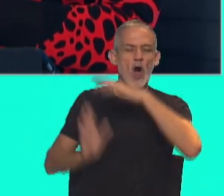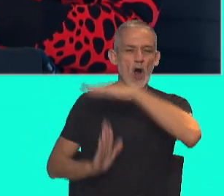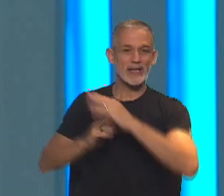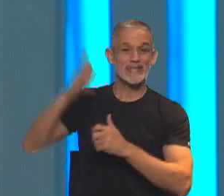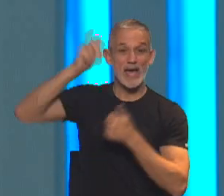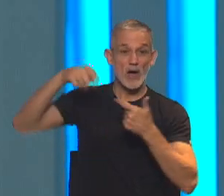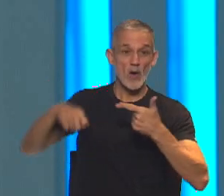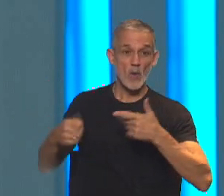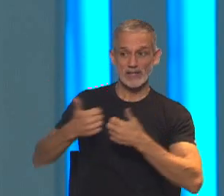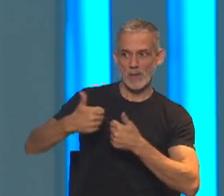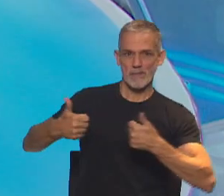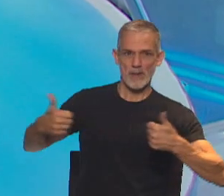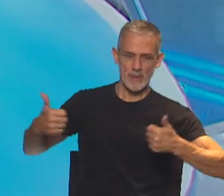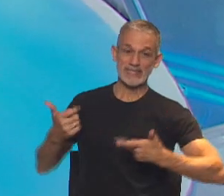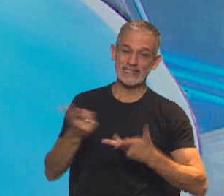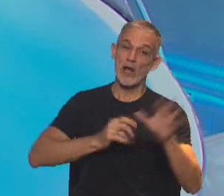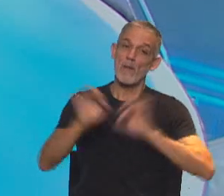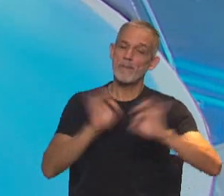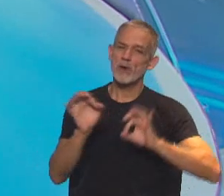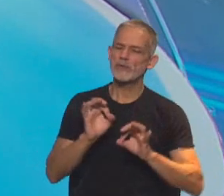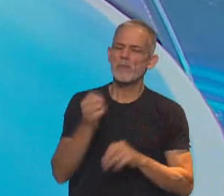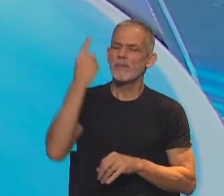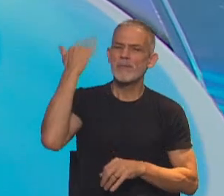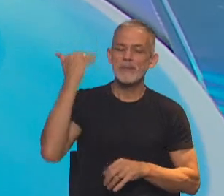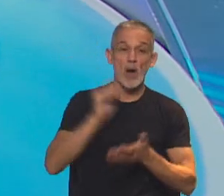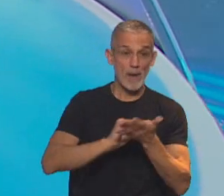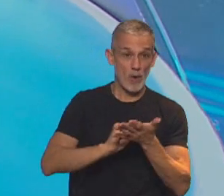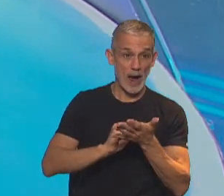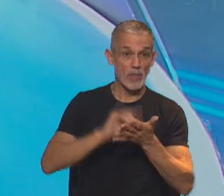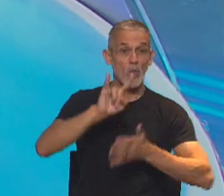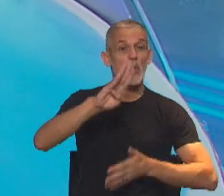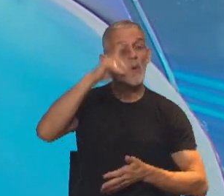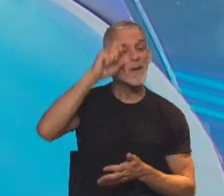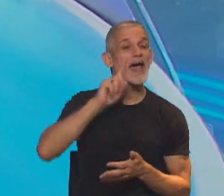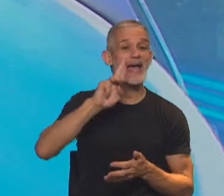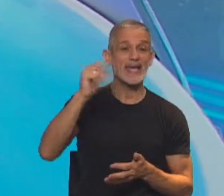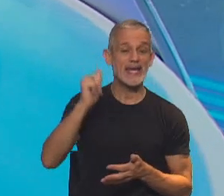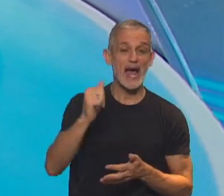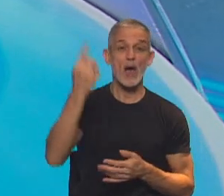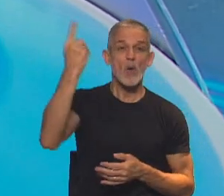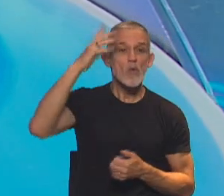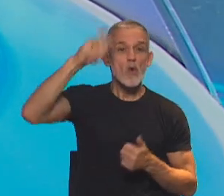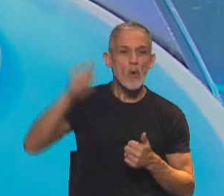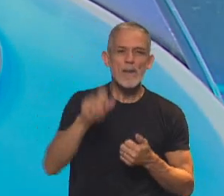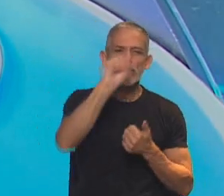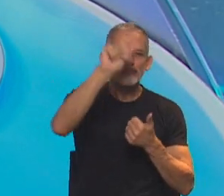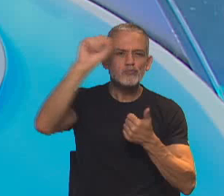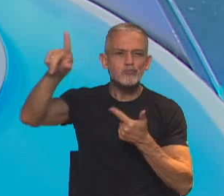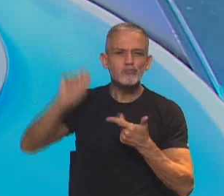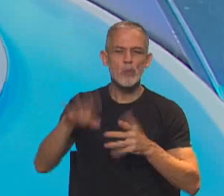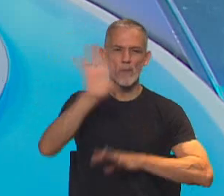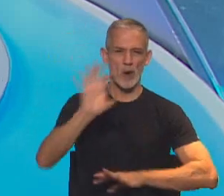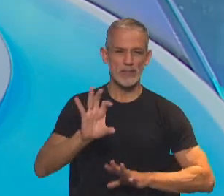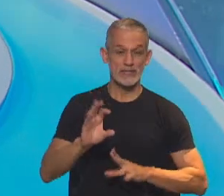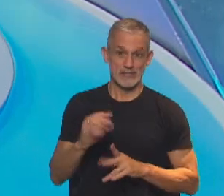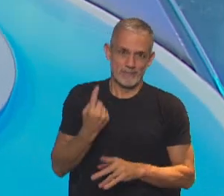de las provincias. Es el proyecto original del abogado José Ubeira. Es decir, un juez por cada provincia con un presidente.